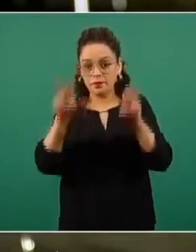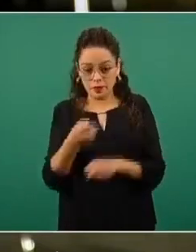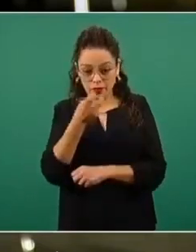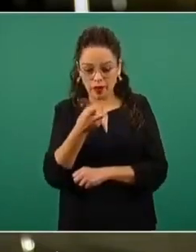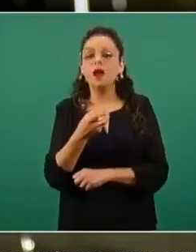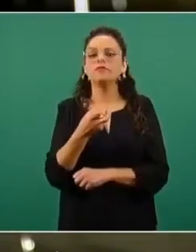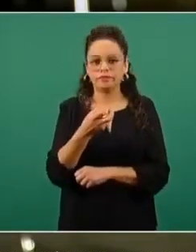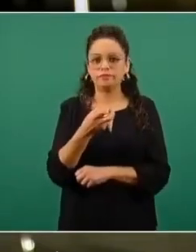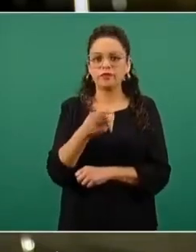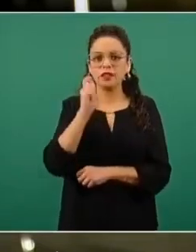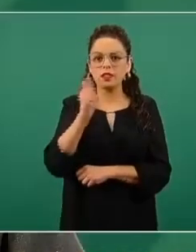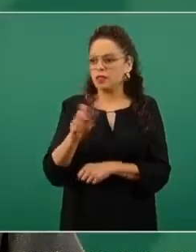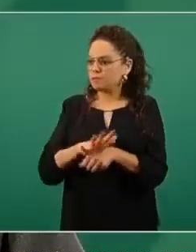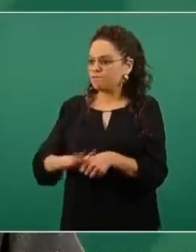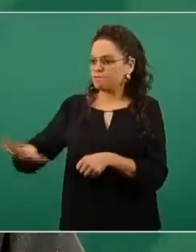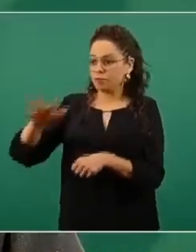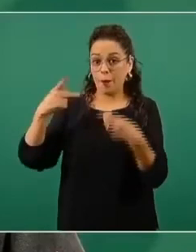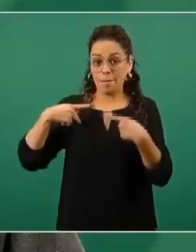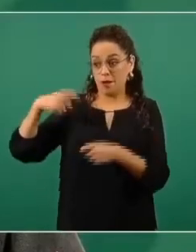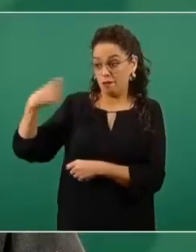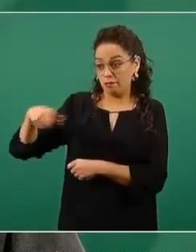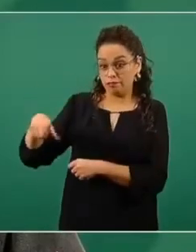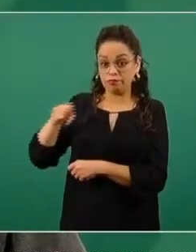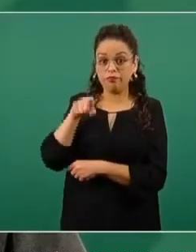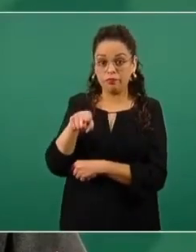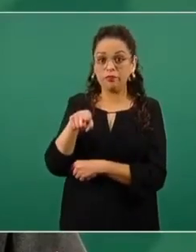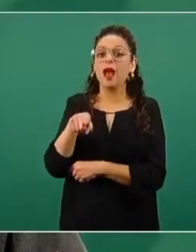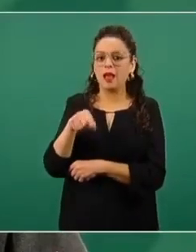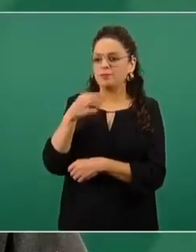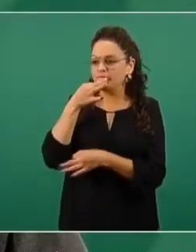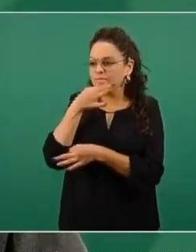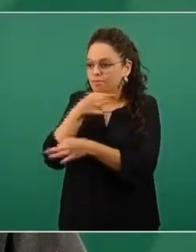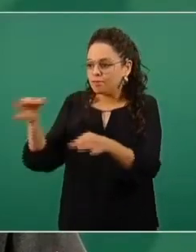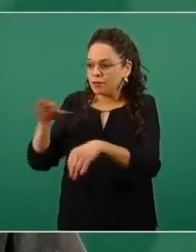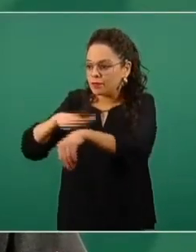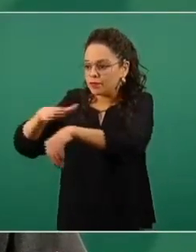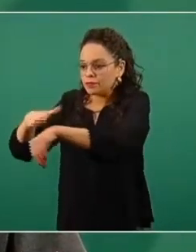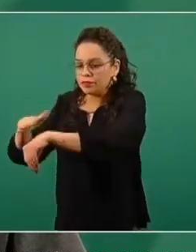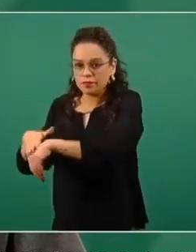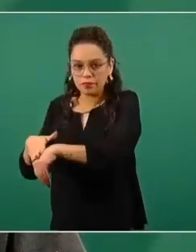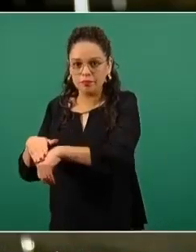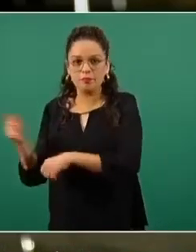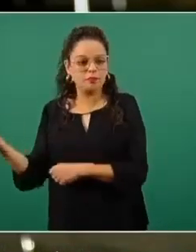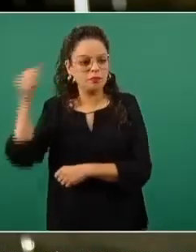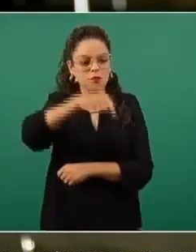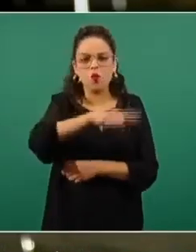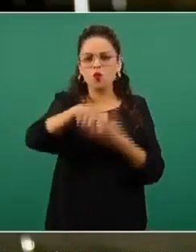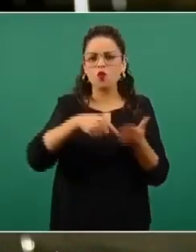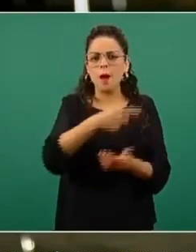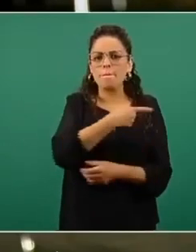familias acomodadas del Estado, para que asaltaran un punto de vacunación en una comunidad pobre que se llama Villa de Cos.